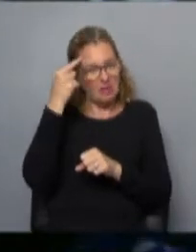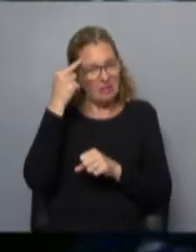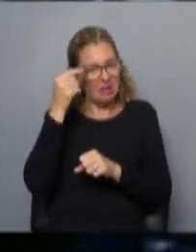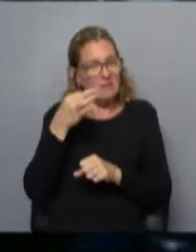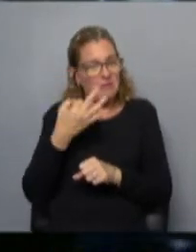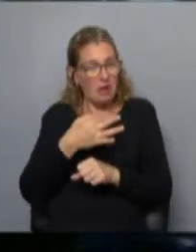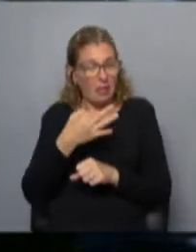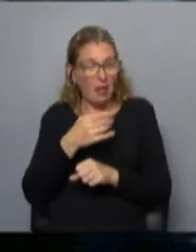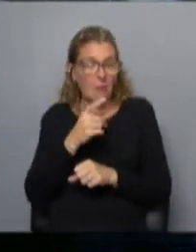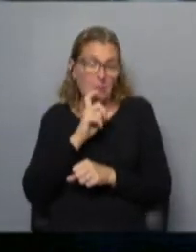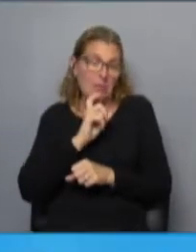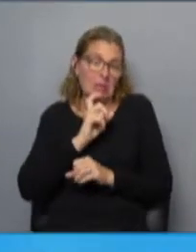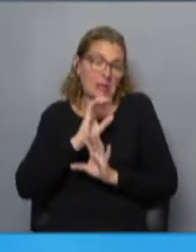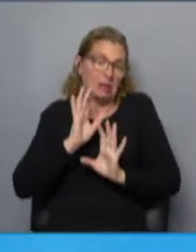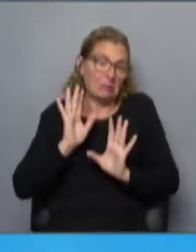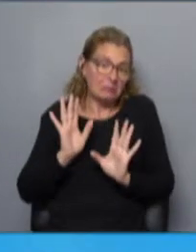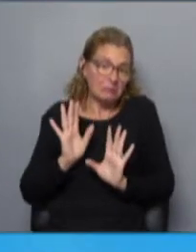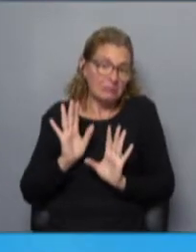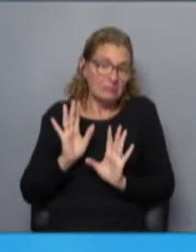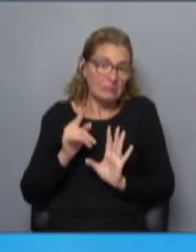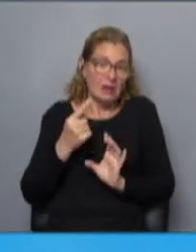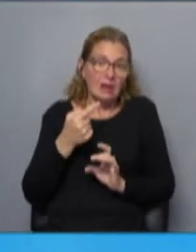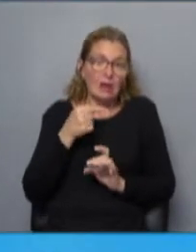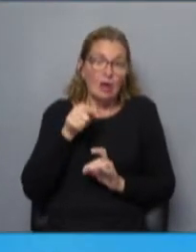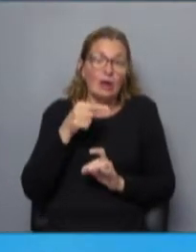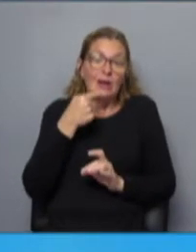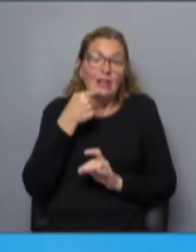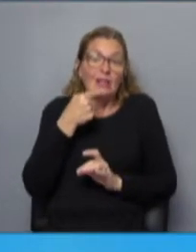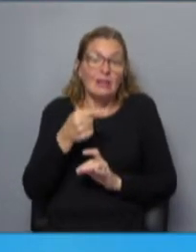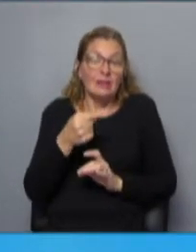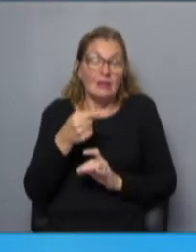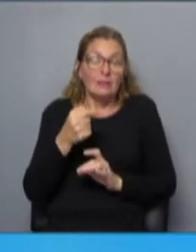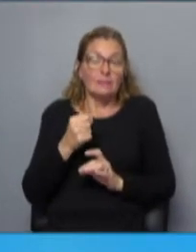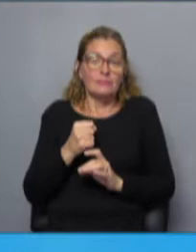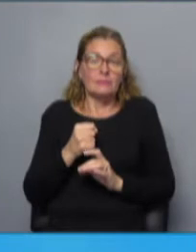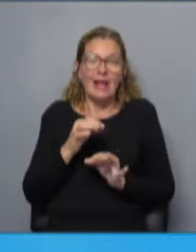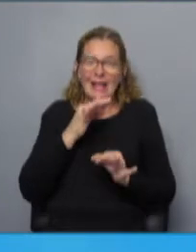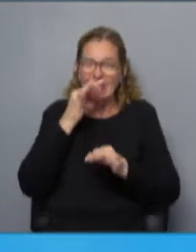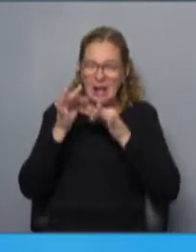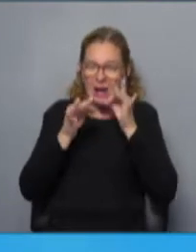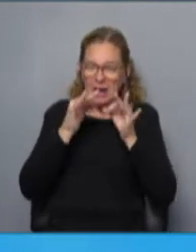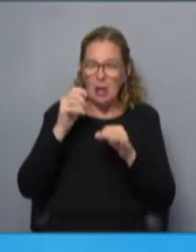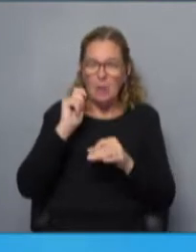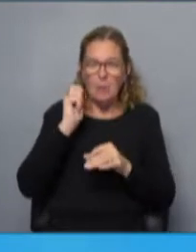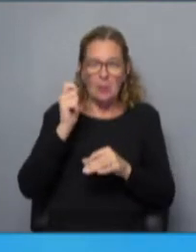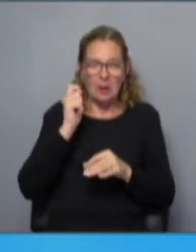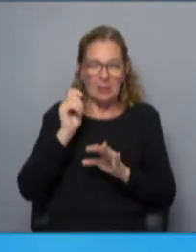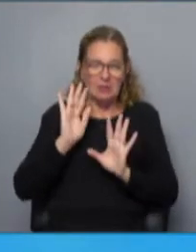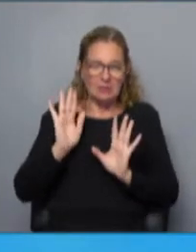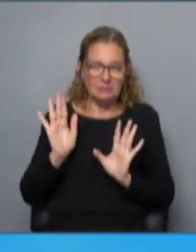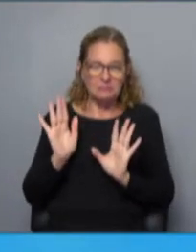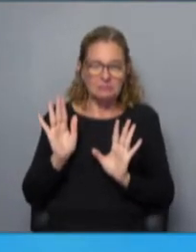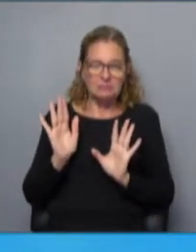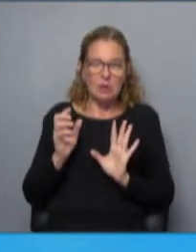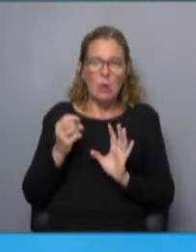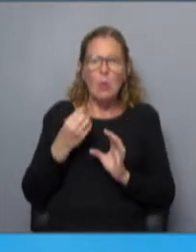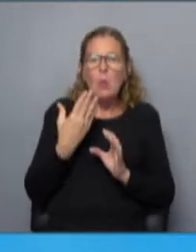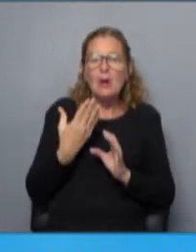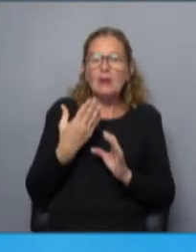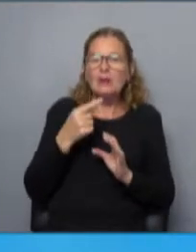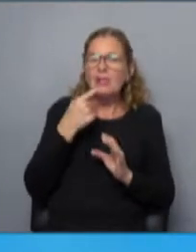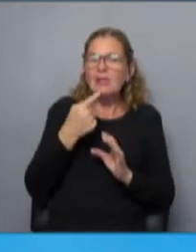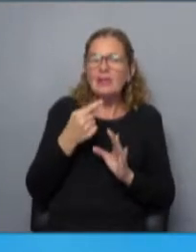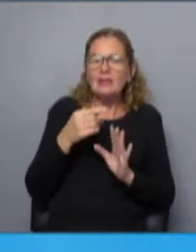que dice es cierto o no, pero eso es lo que él dice y argumenta. Lo que ha declarado públicamente. Exactamente. Entonces, ¿cuáles son sus